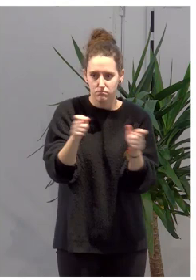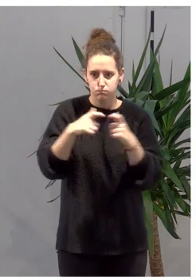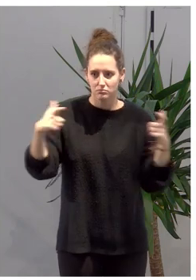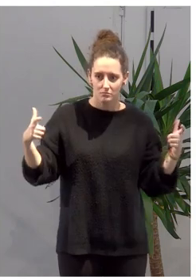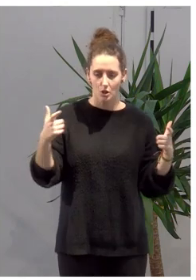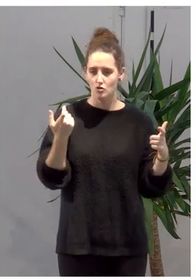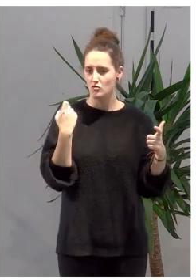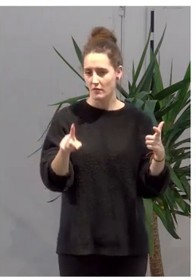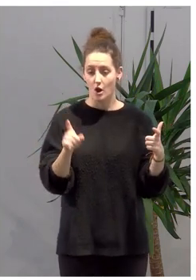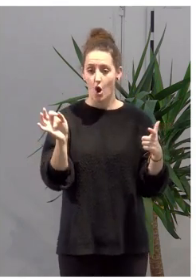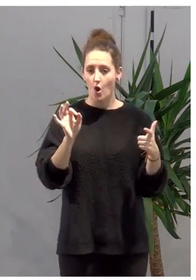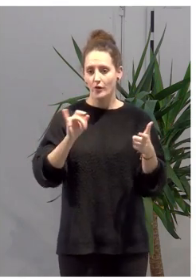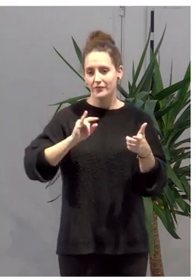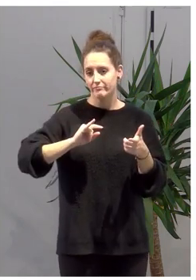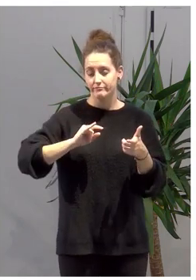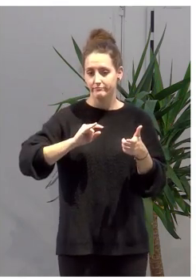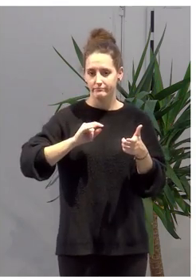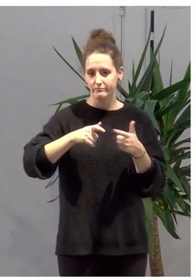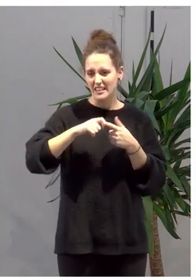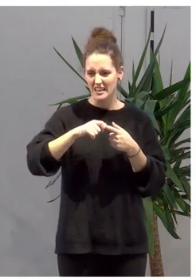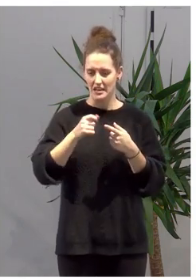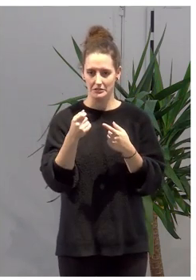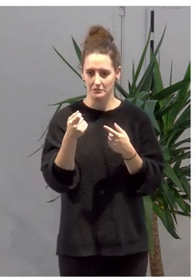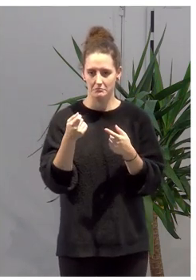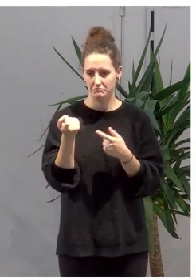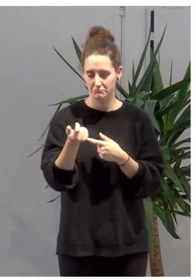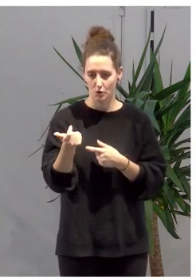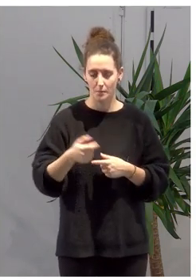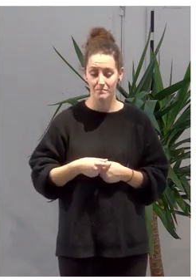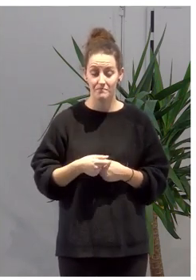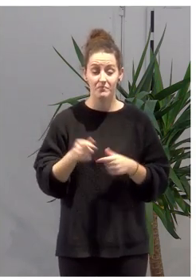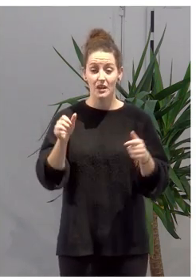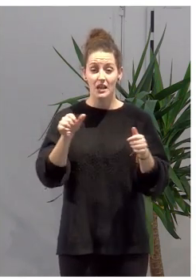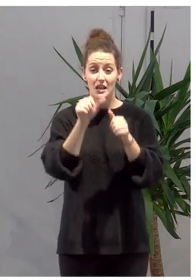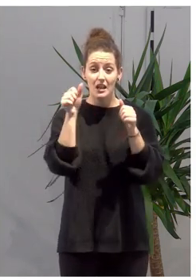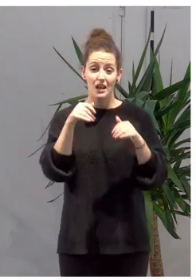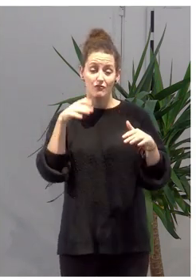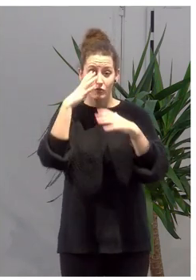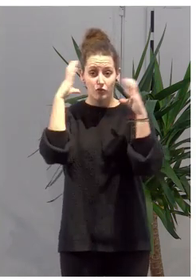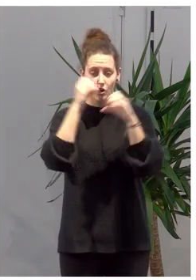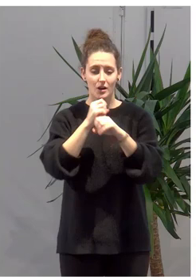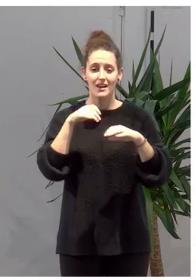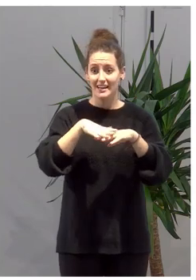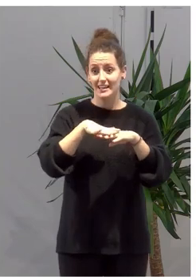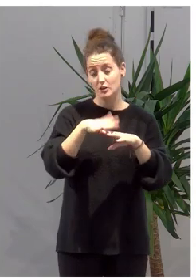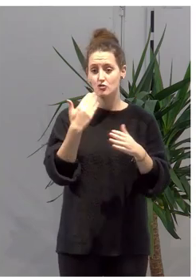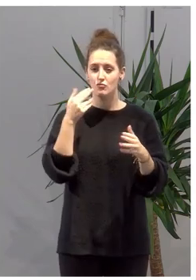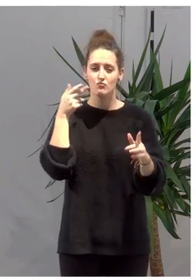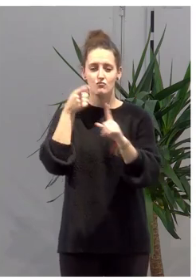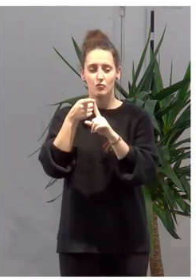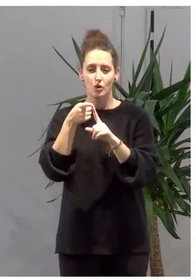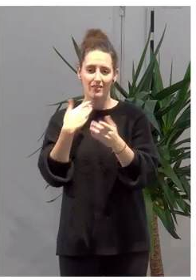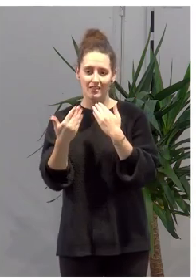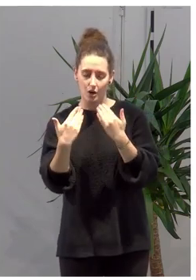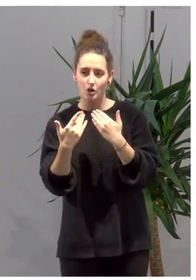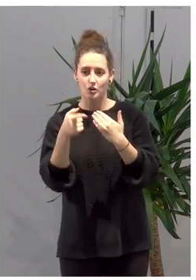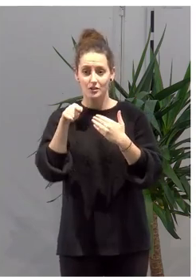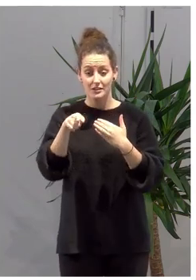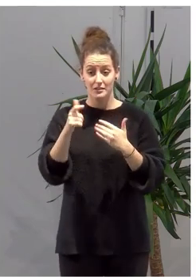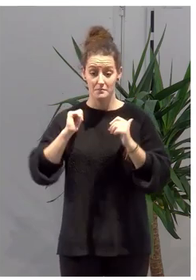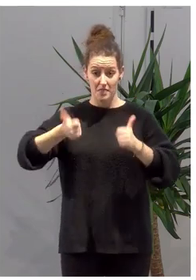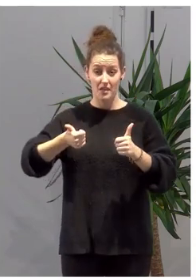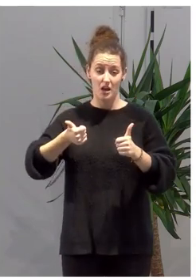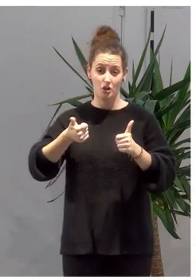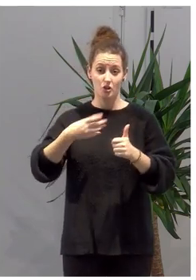los dispositivos. El trabajo en red con enfoque diálogico es un proyecto que comenzamos a trabajar al